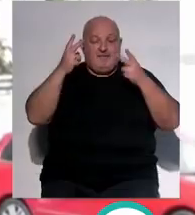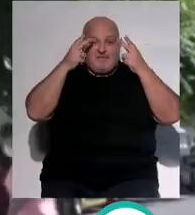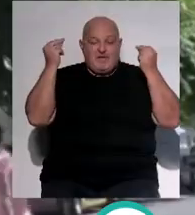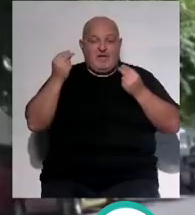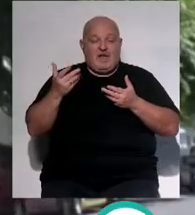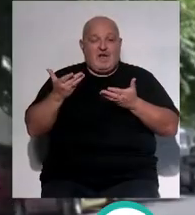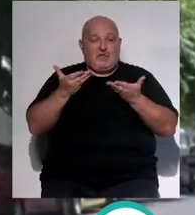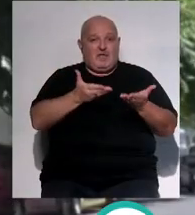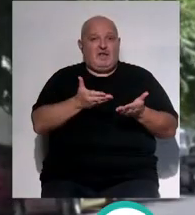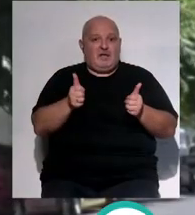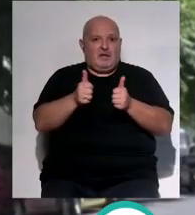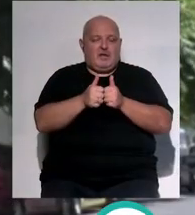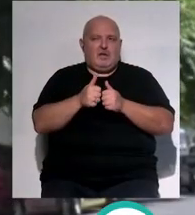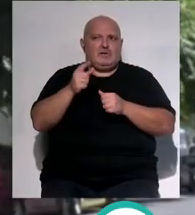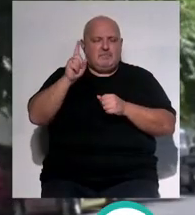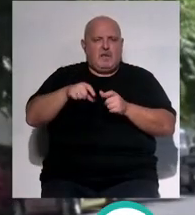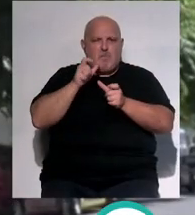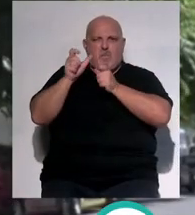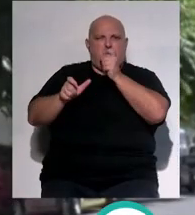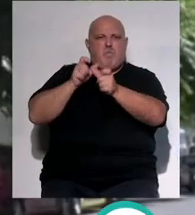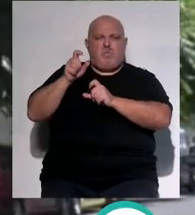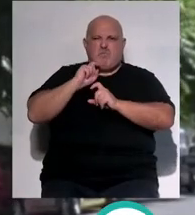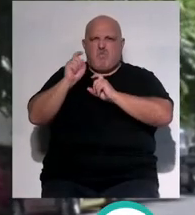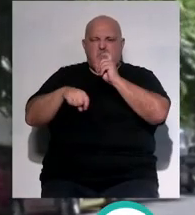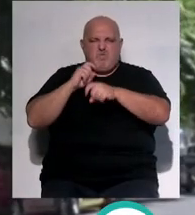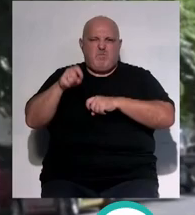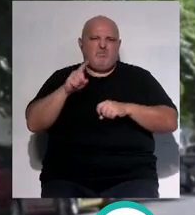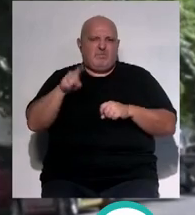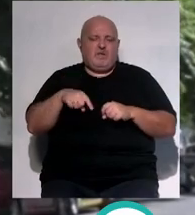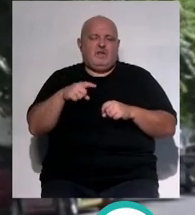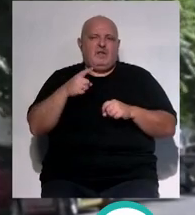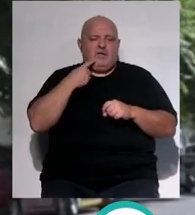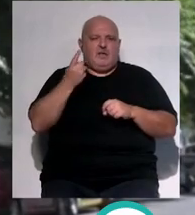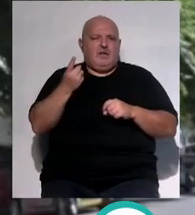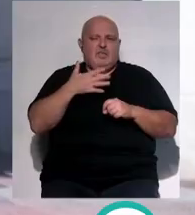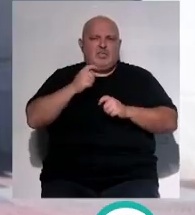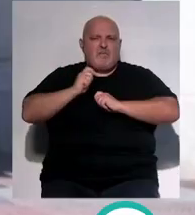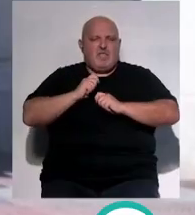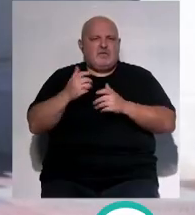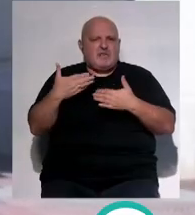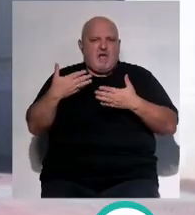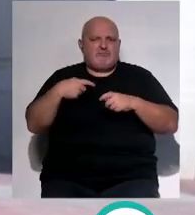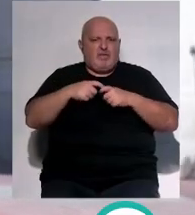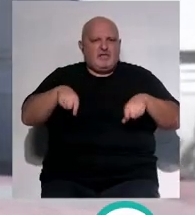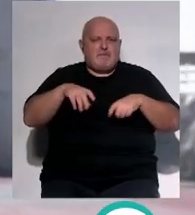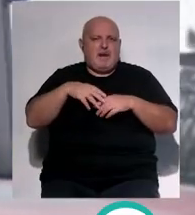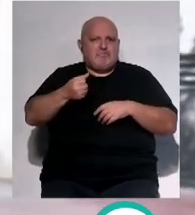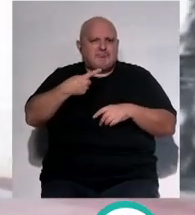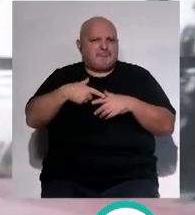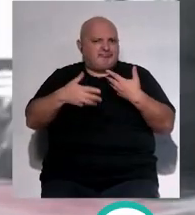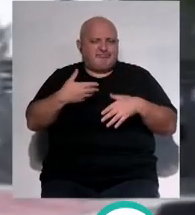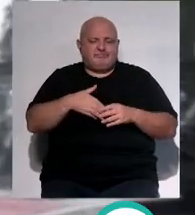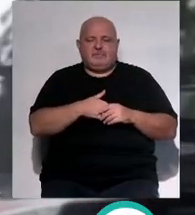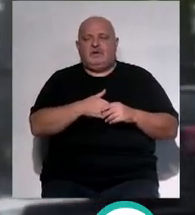en ayuda de la médico también fue objeto de las amenazas e insultos del usuario que exigía la dispensación de receta para medicación